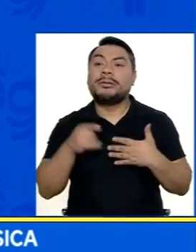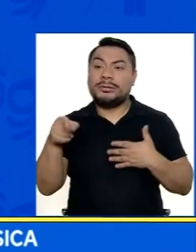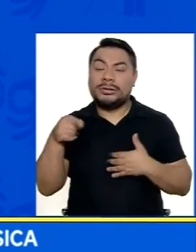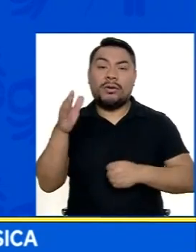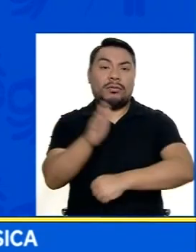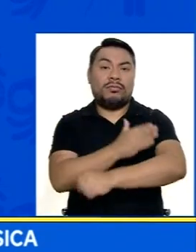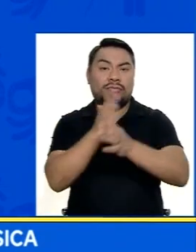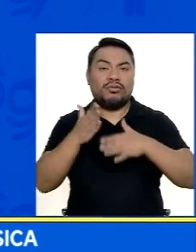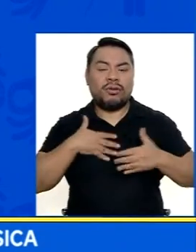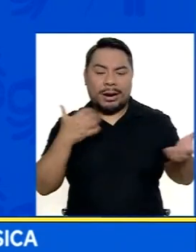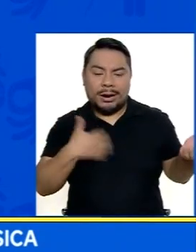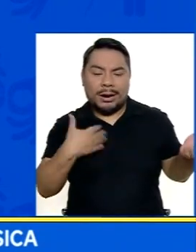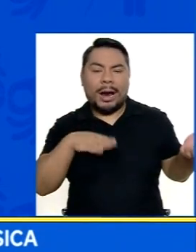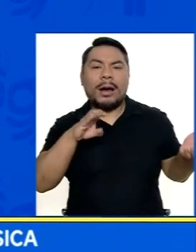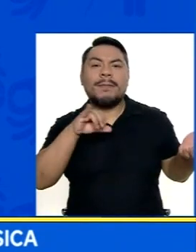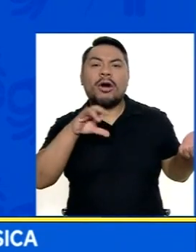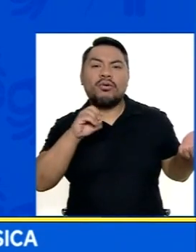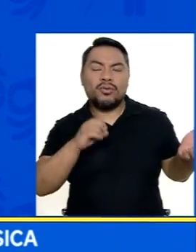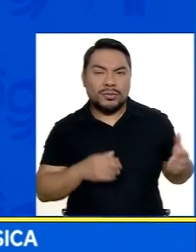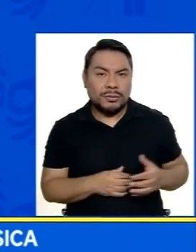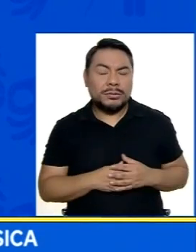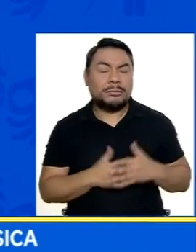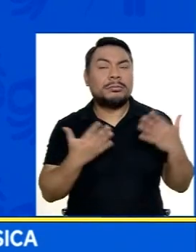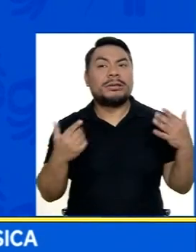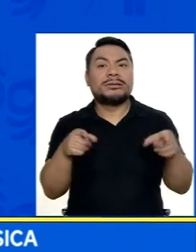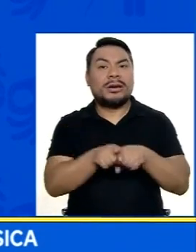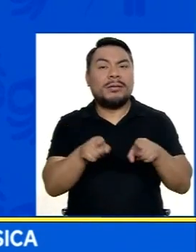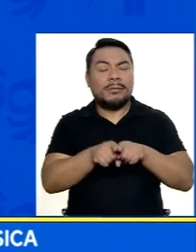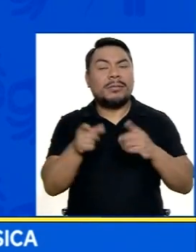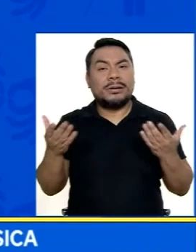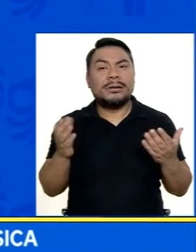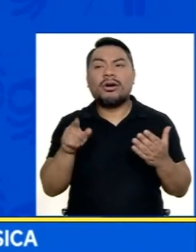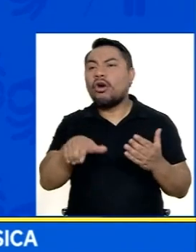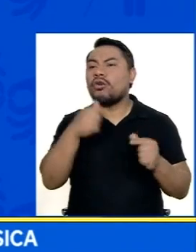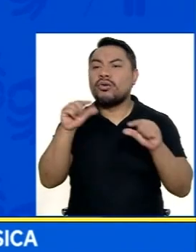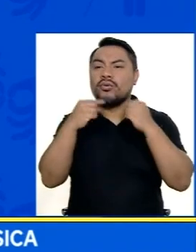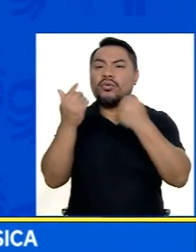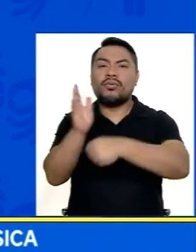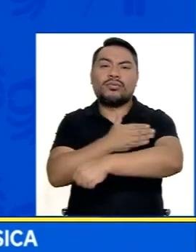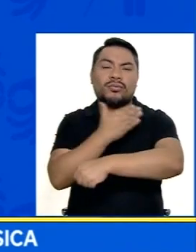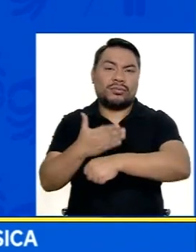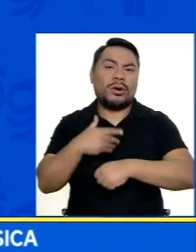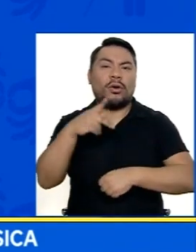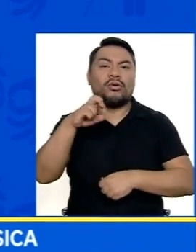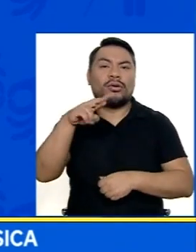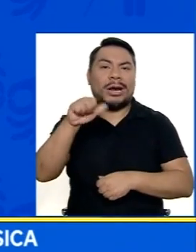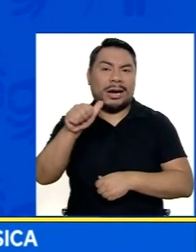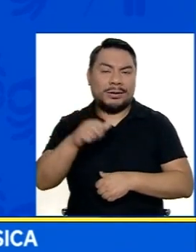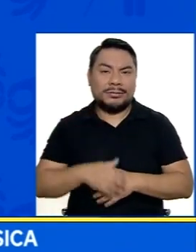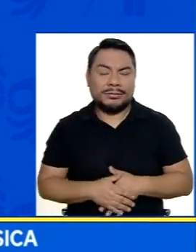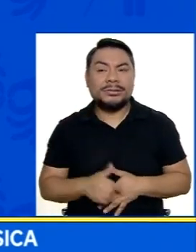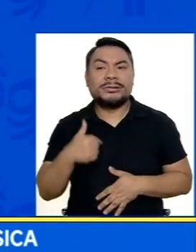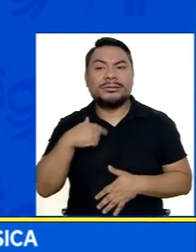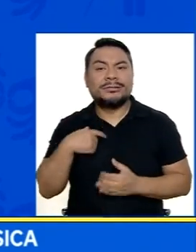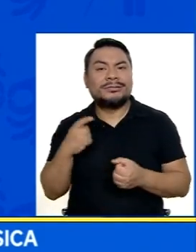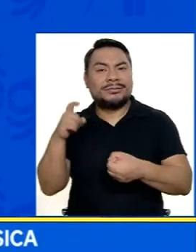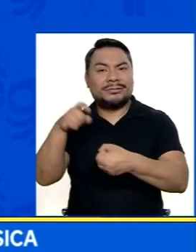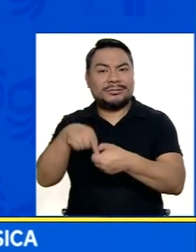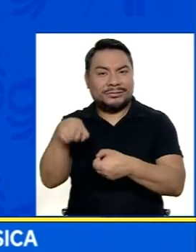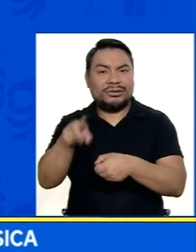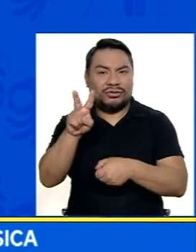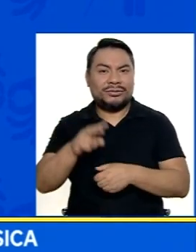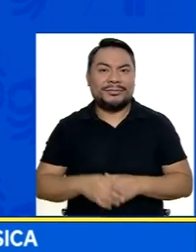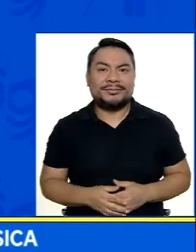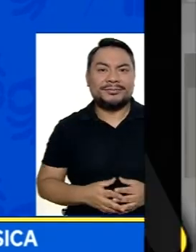Como músico Bajista Y también Creó Otra banda María Púrpura Donde